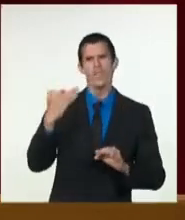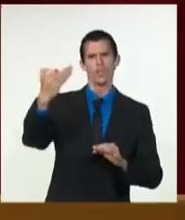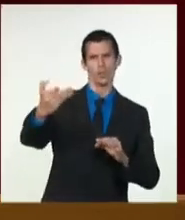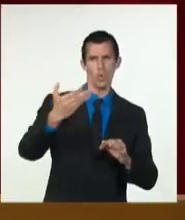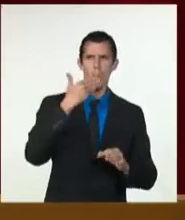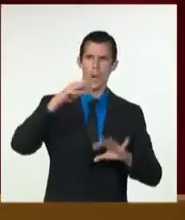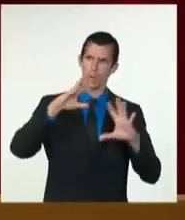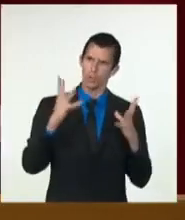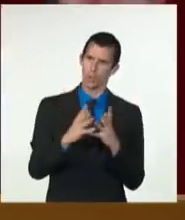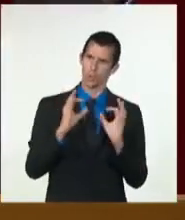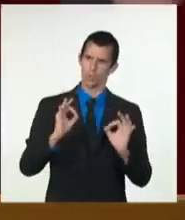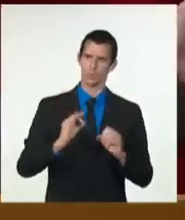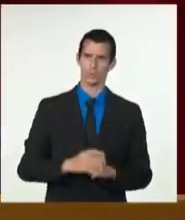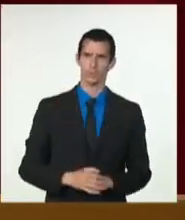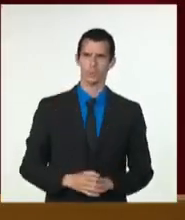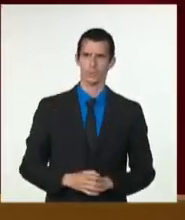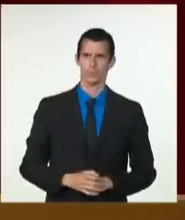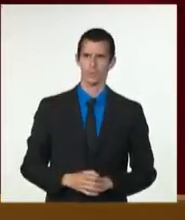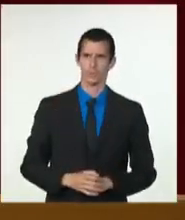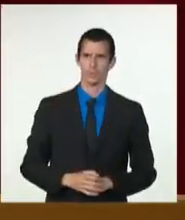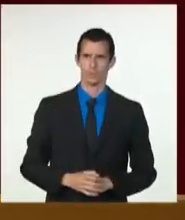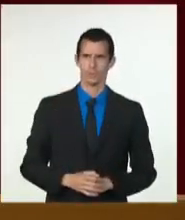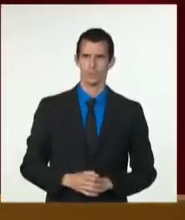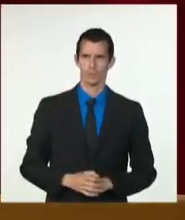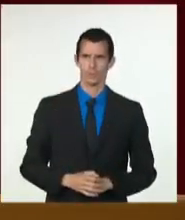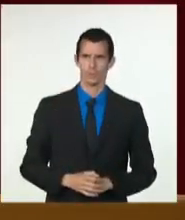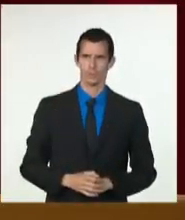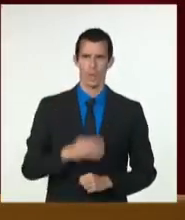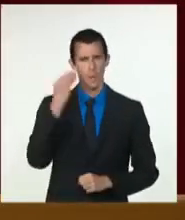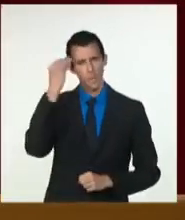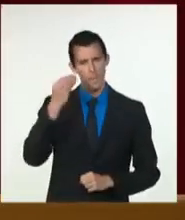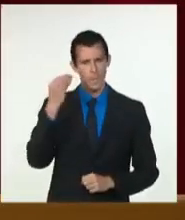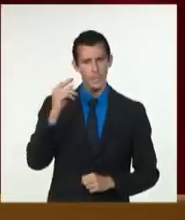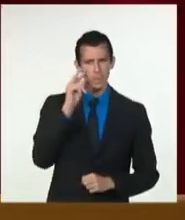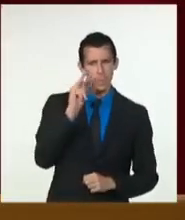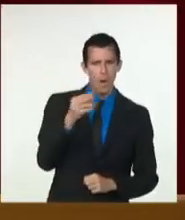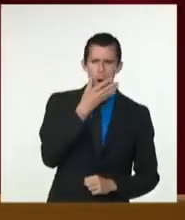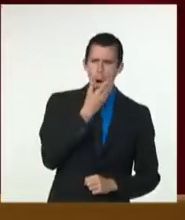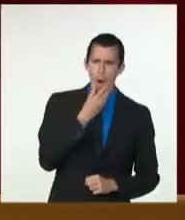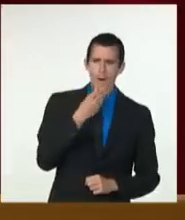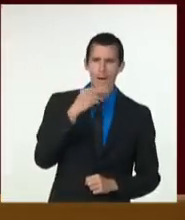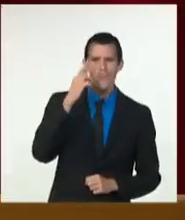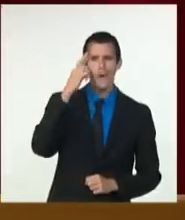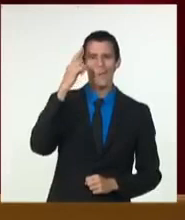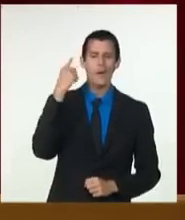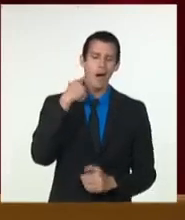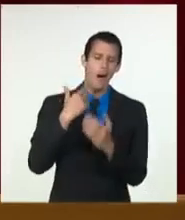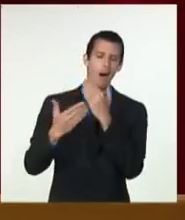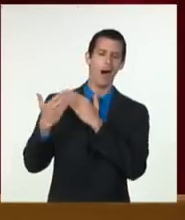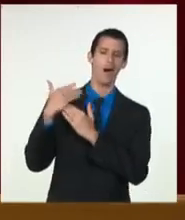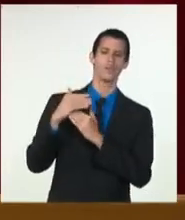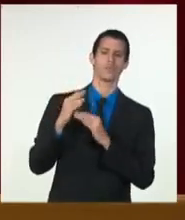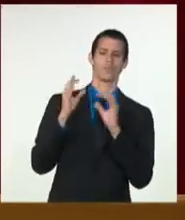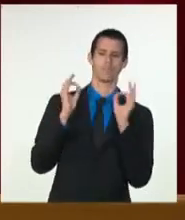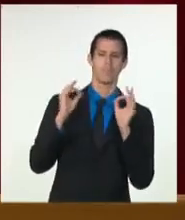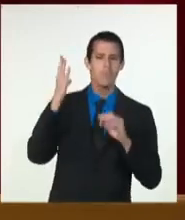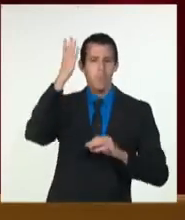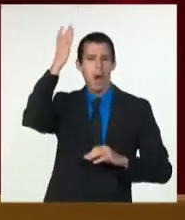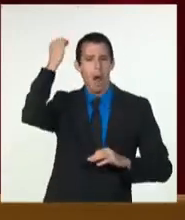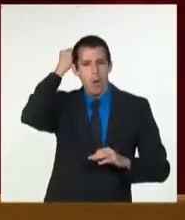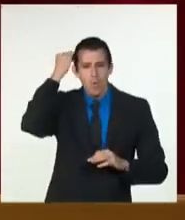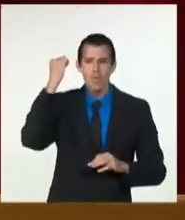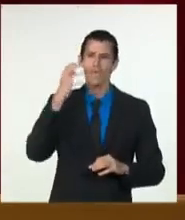vimos también aquellos jóvenes que hace 70 años se fueron a pelear por un país libre de dependencias y abusos,